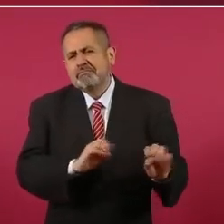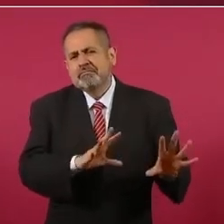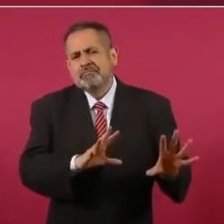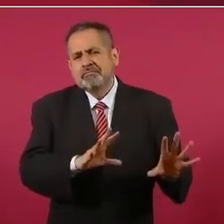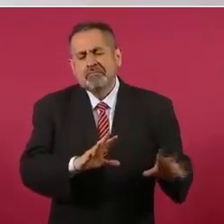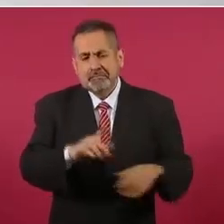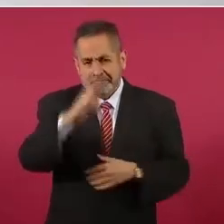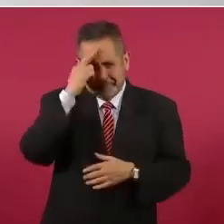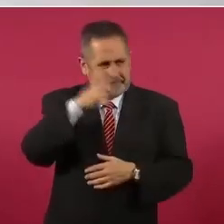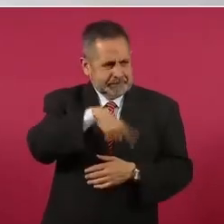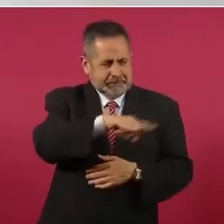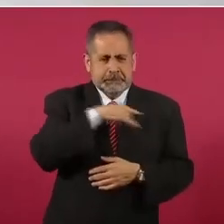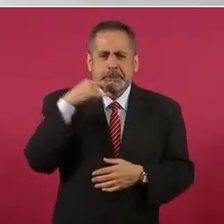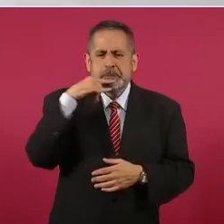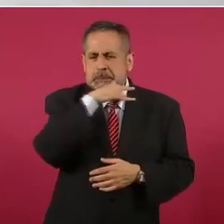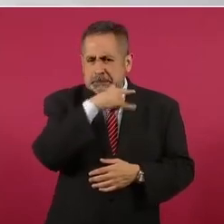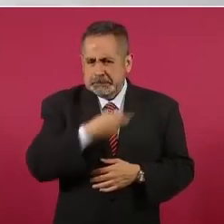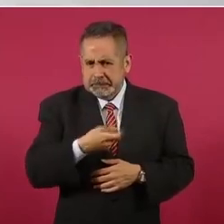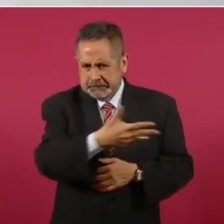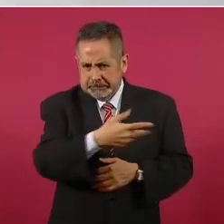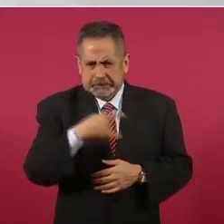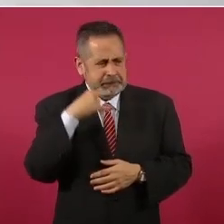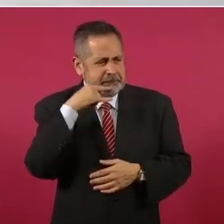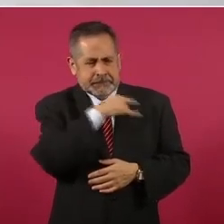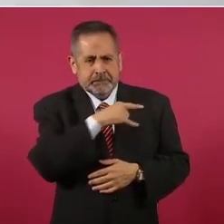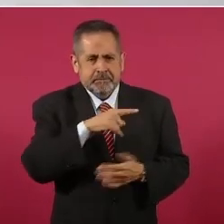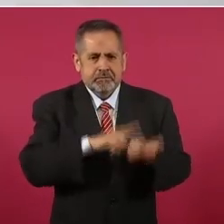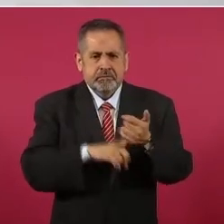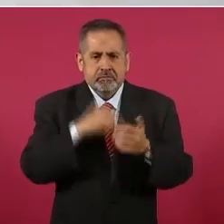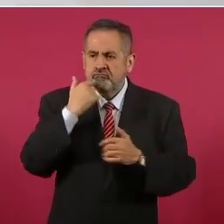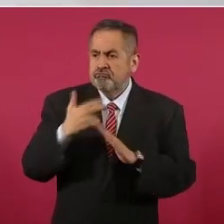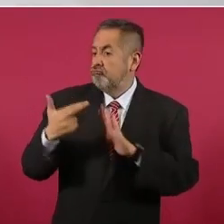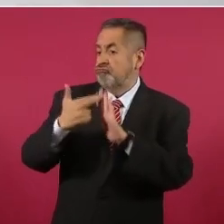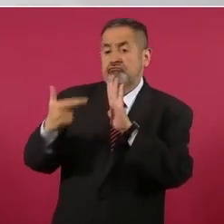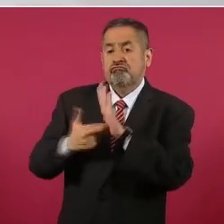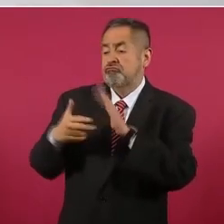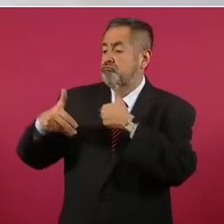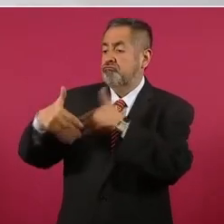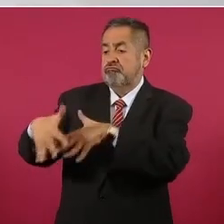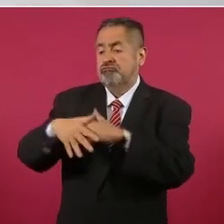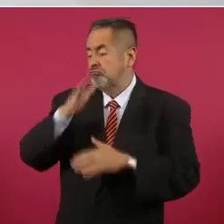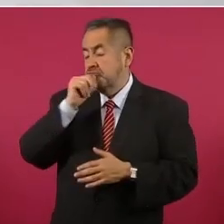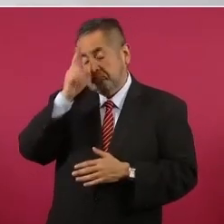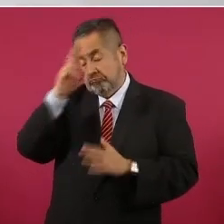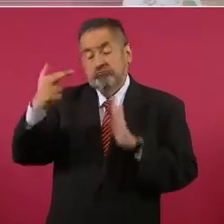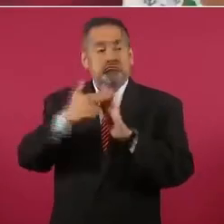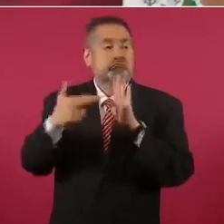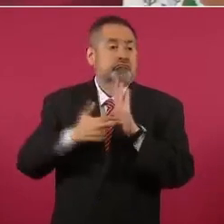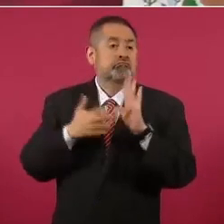estos hipócritas, querían hasta reglamentar las marchas,